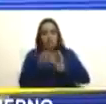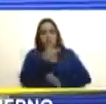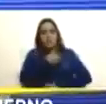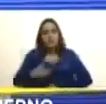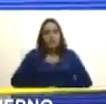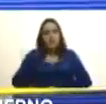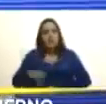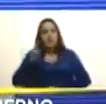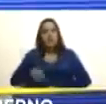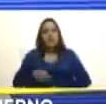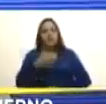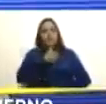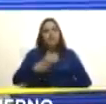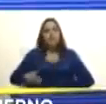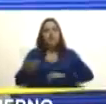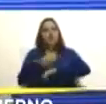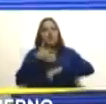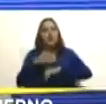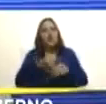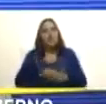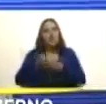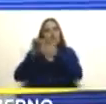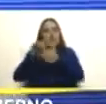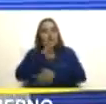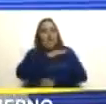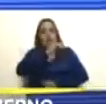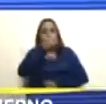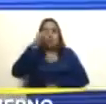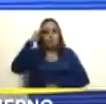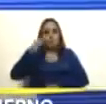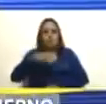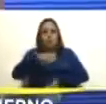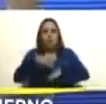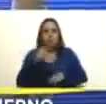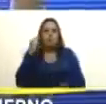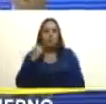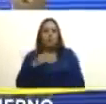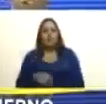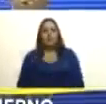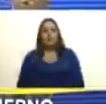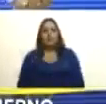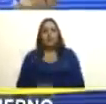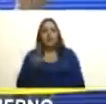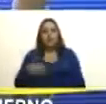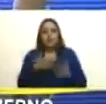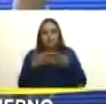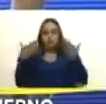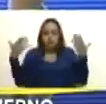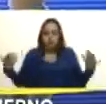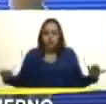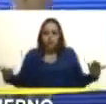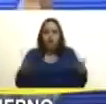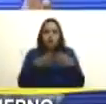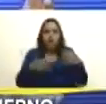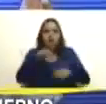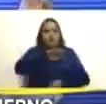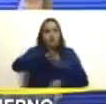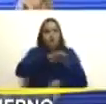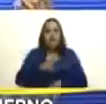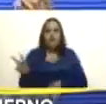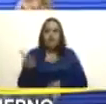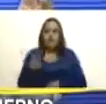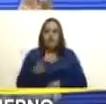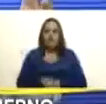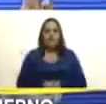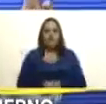jefe de gobierno como comandante en jefe de la fuerza armada nacional bolivariana y extendiendo mis brazos a toda la sociedad venezolana